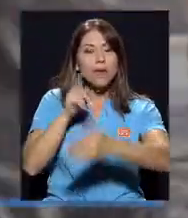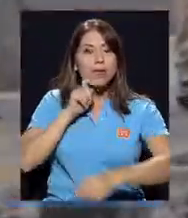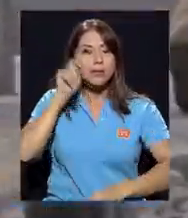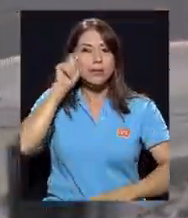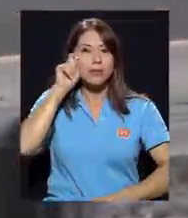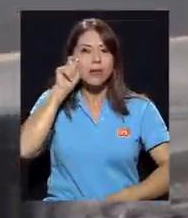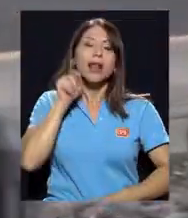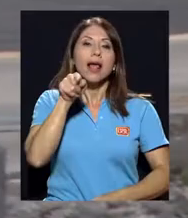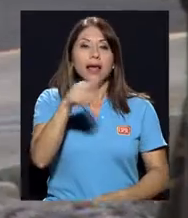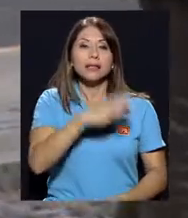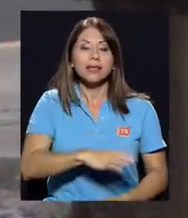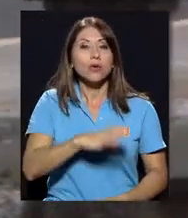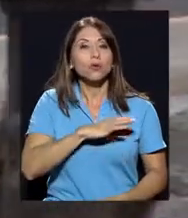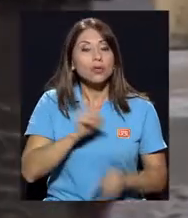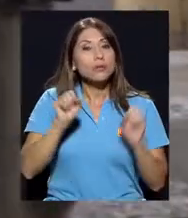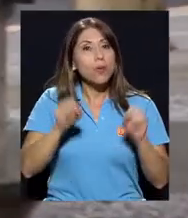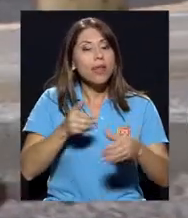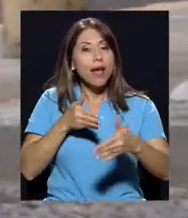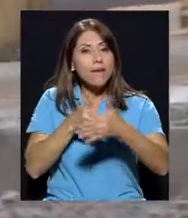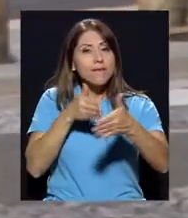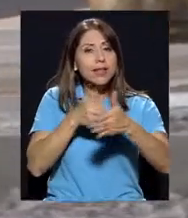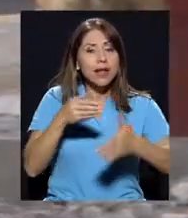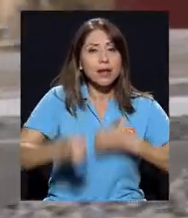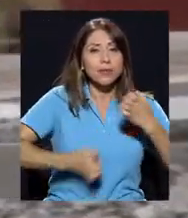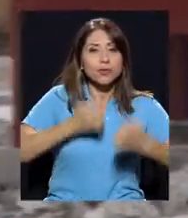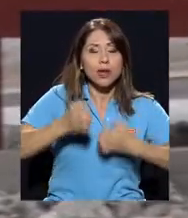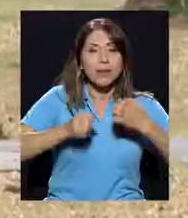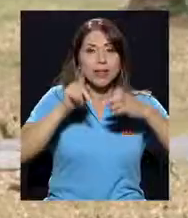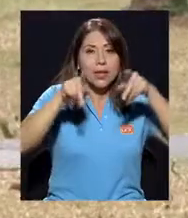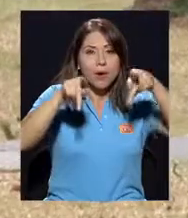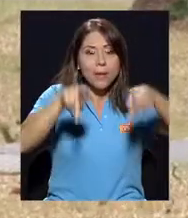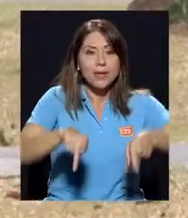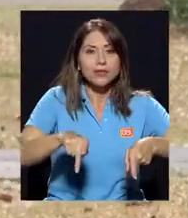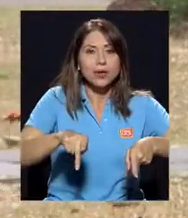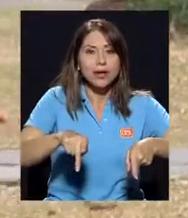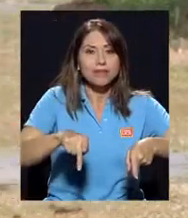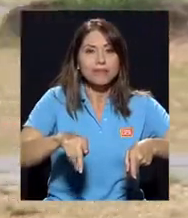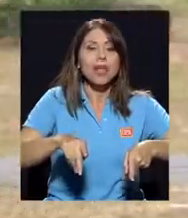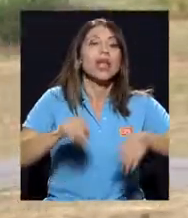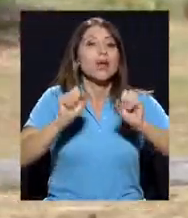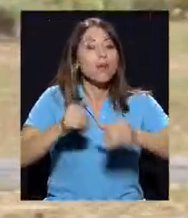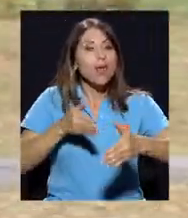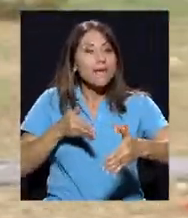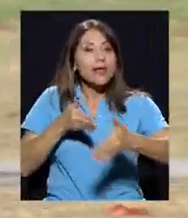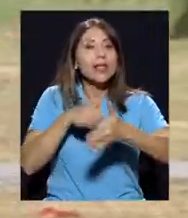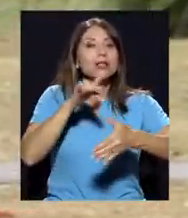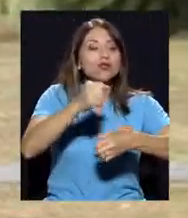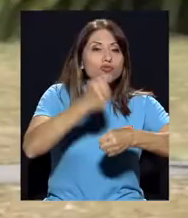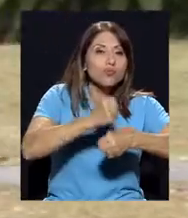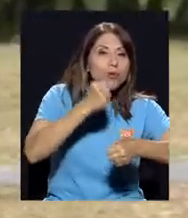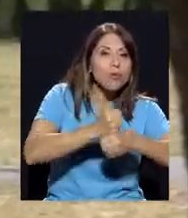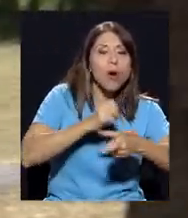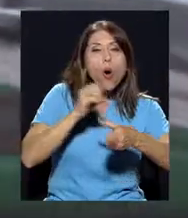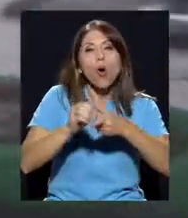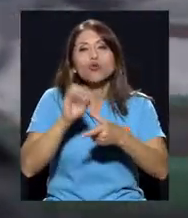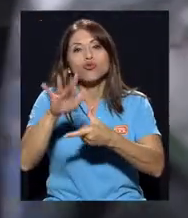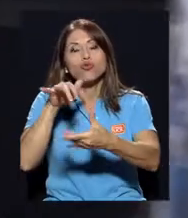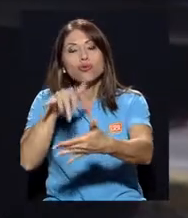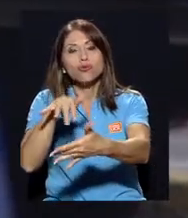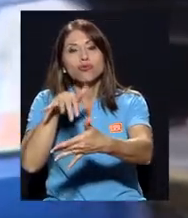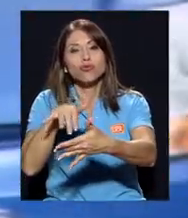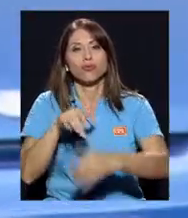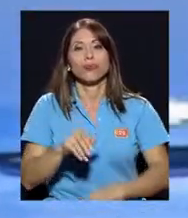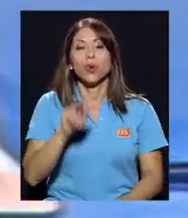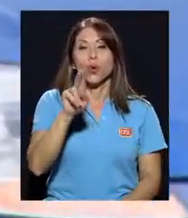Estas conductas pueden afectar emocionalmente a una persona y su desempeño académico o laboral. La